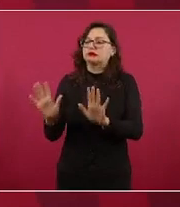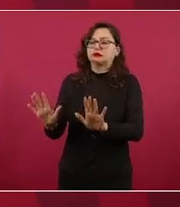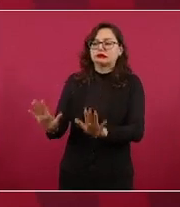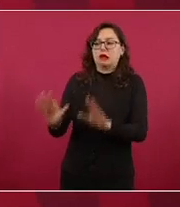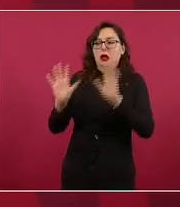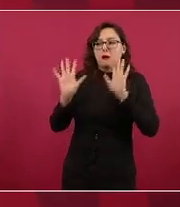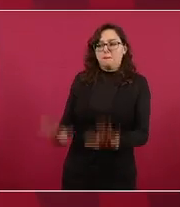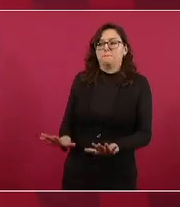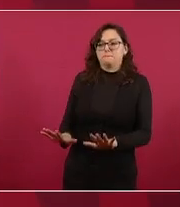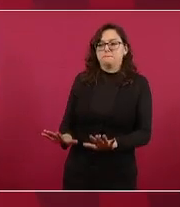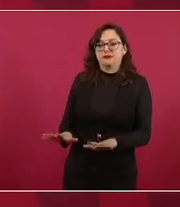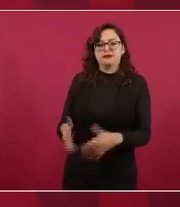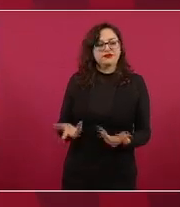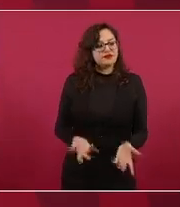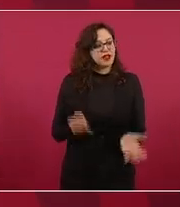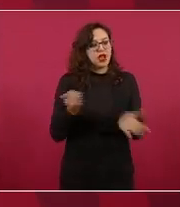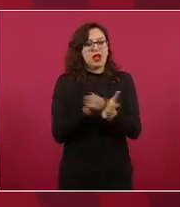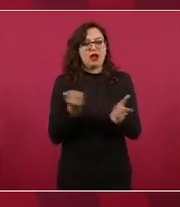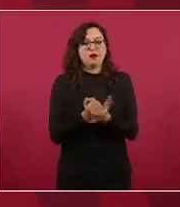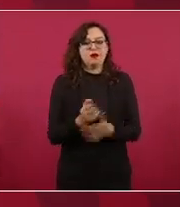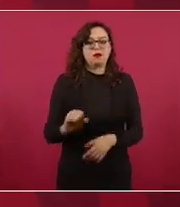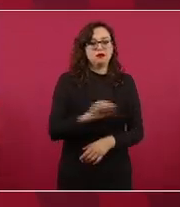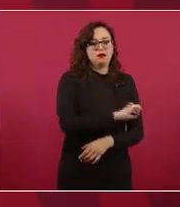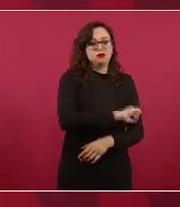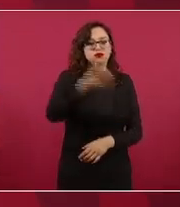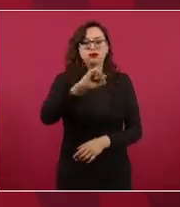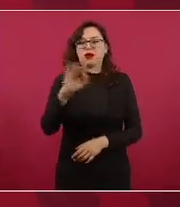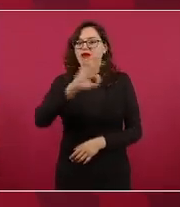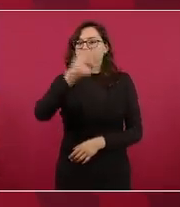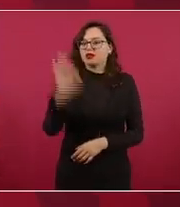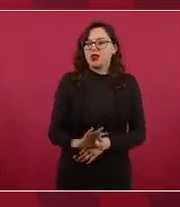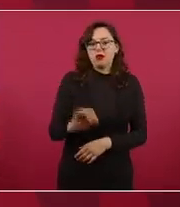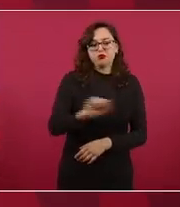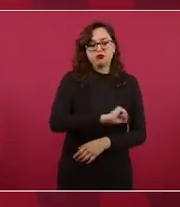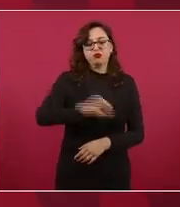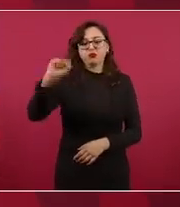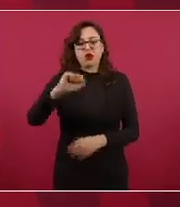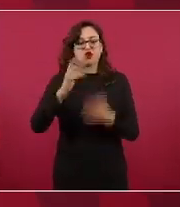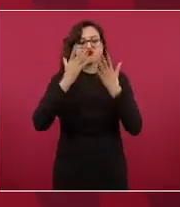si suben las tasas de interés pues no hay créditos